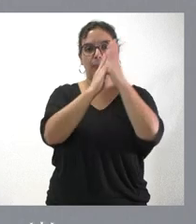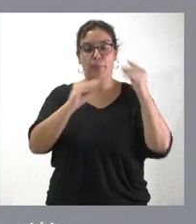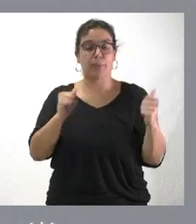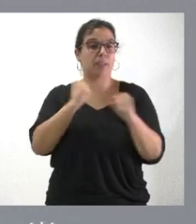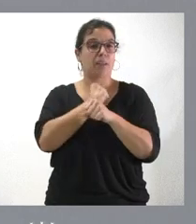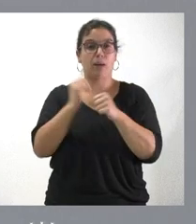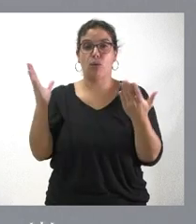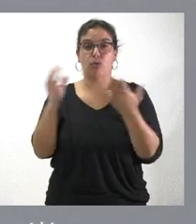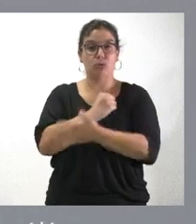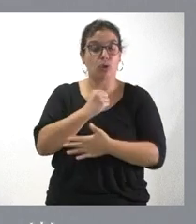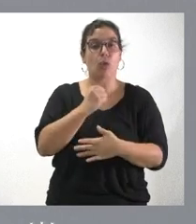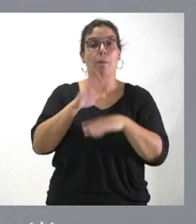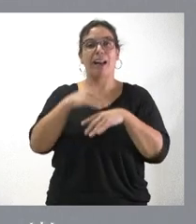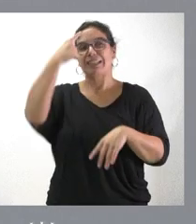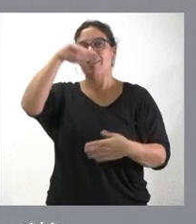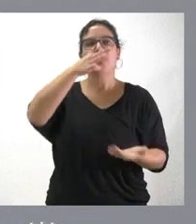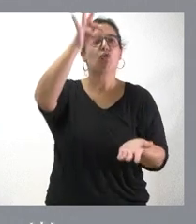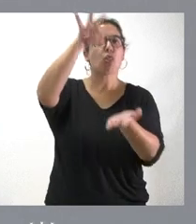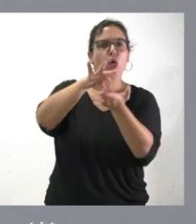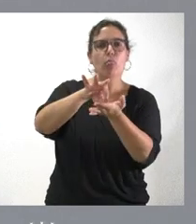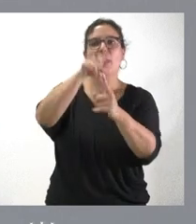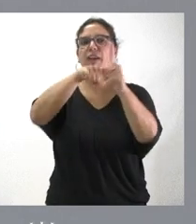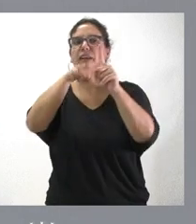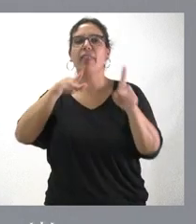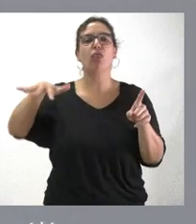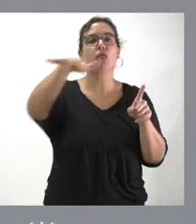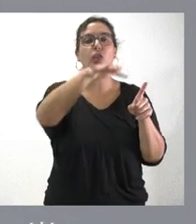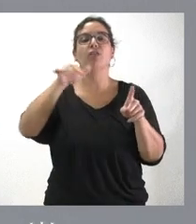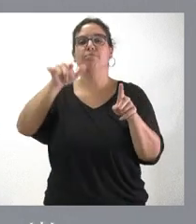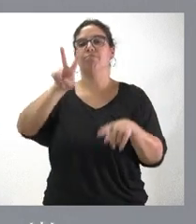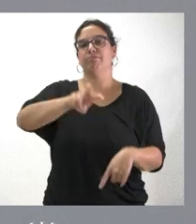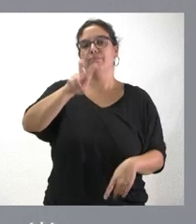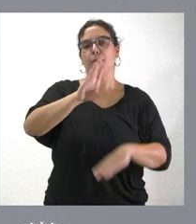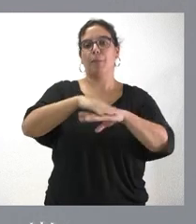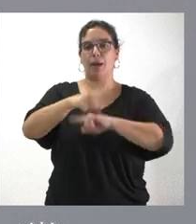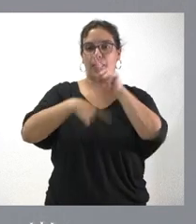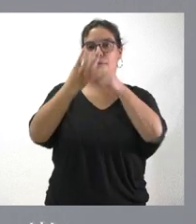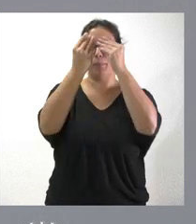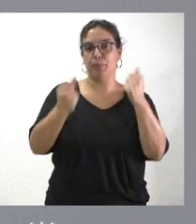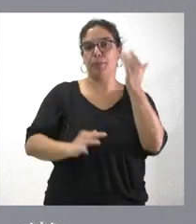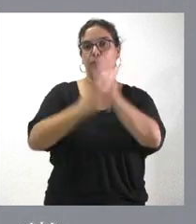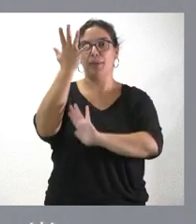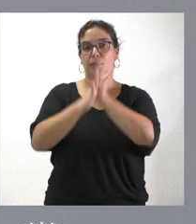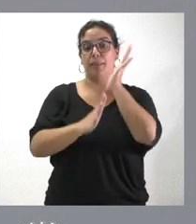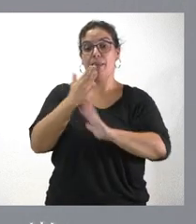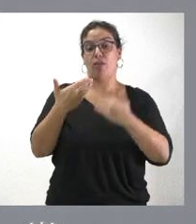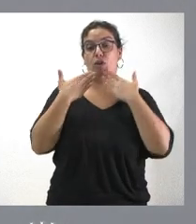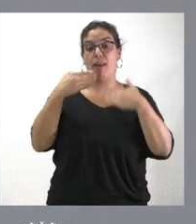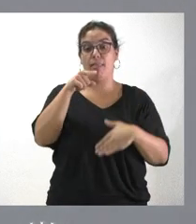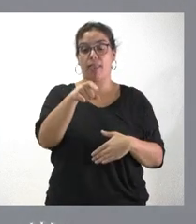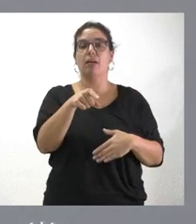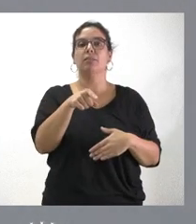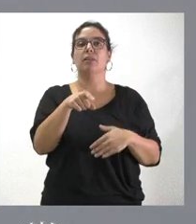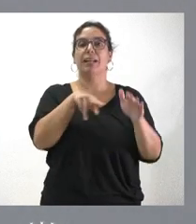trabajo de geolocalización, de georreferenciación va a ser muy útil en la materia de extinción de incendios y estos medios de alta